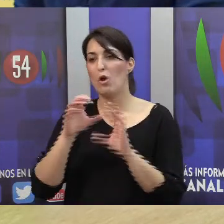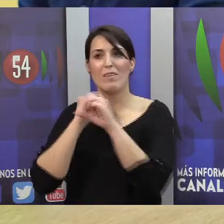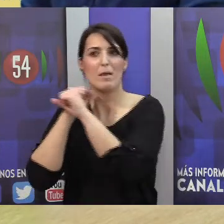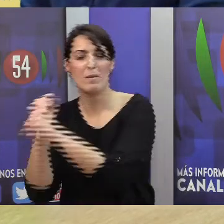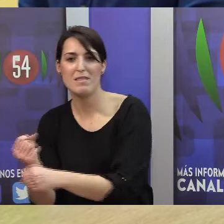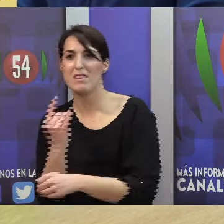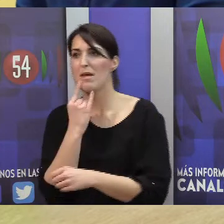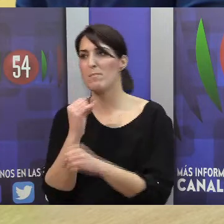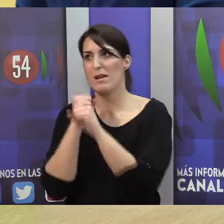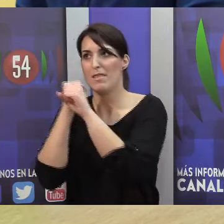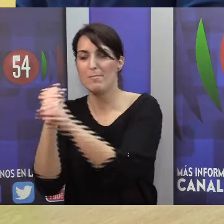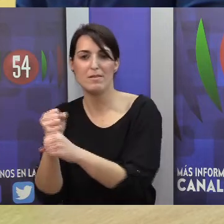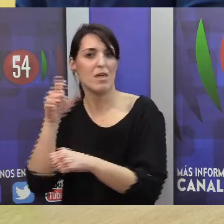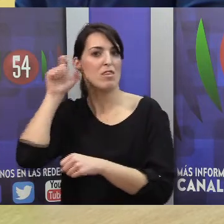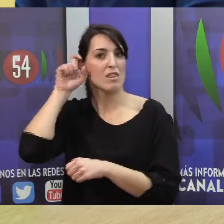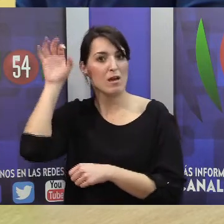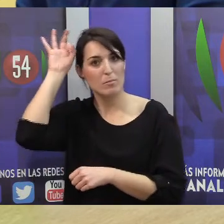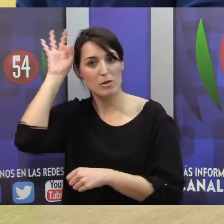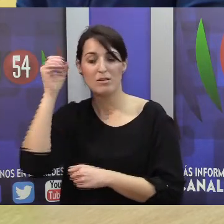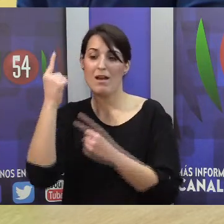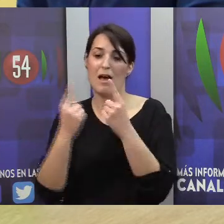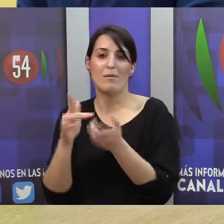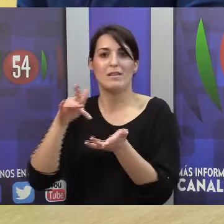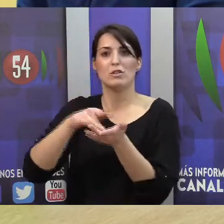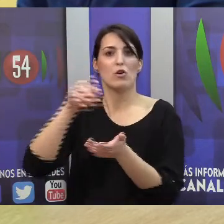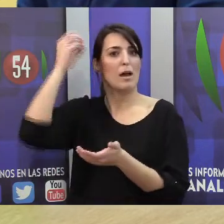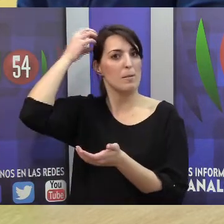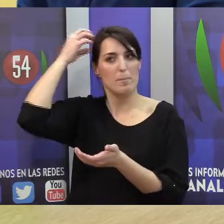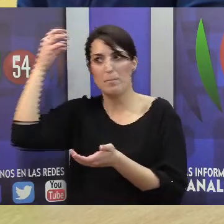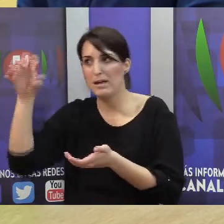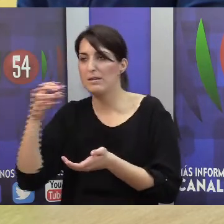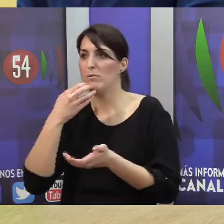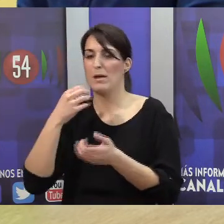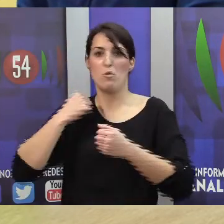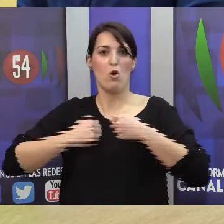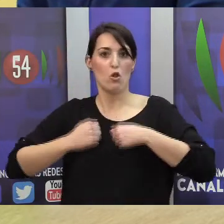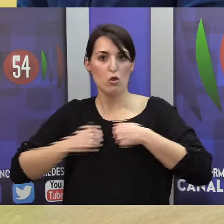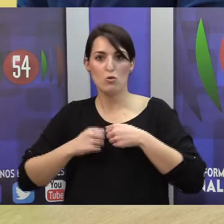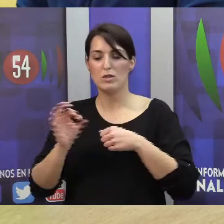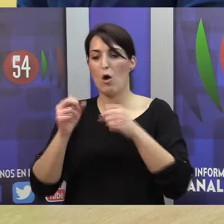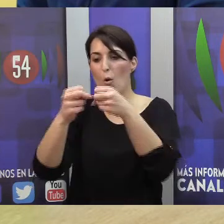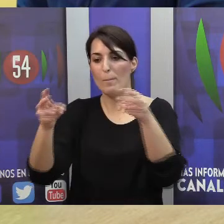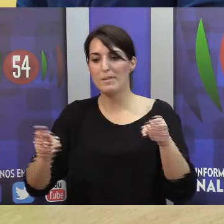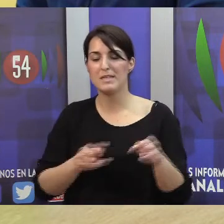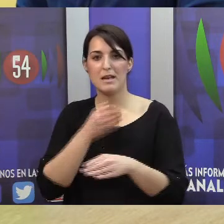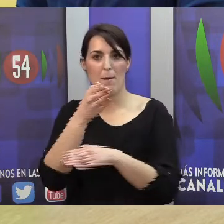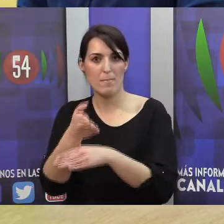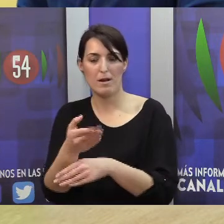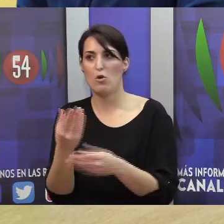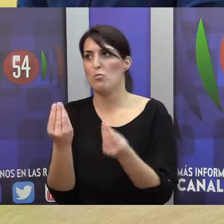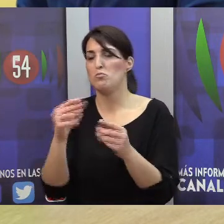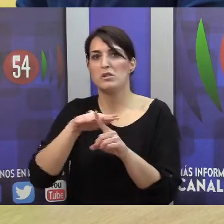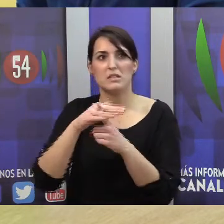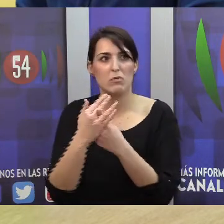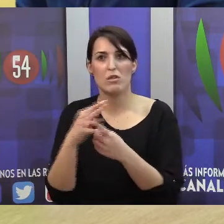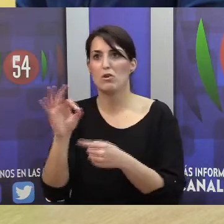dependiendo de su prótesis, llega un momento en que se tiene que quitar el implante, porque cuando van a ducharse, cuando van a la piscina, en cantidad de situaciones, o que